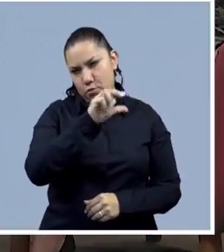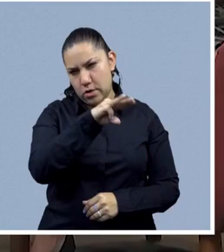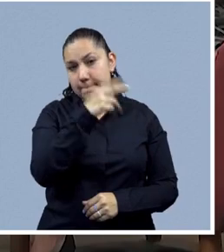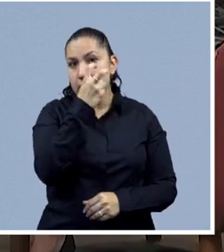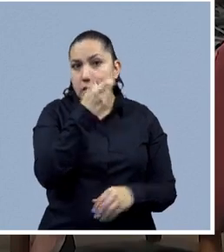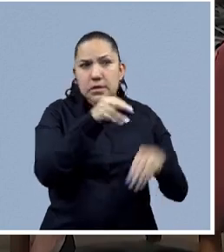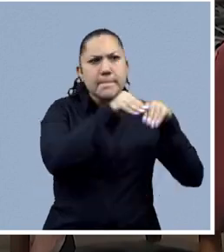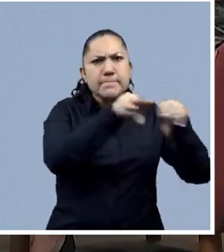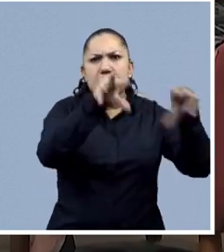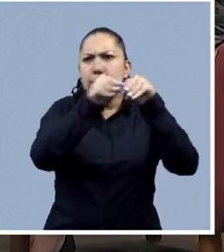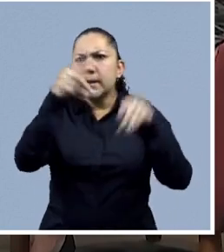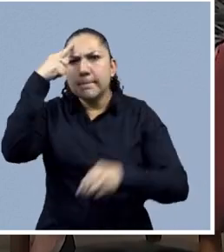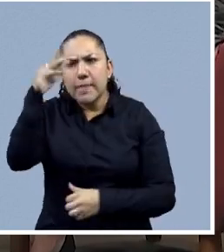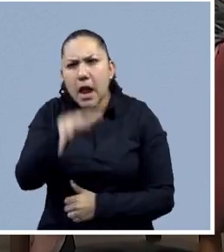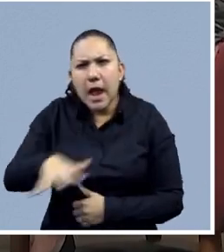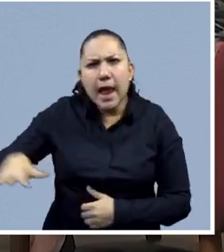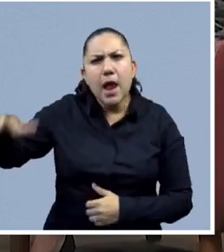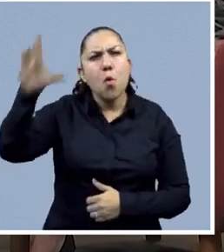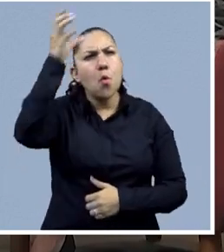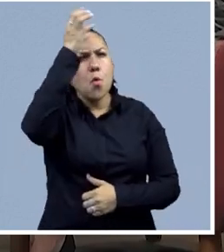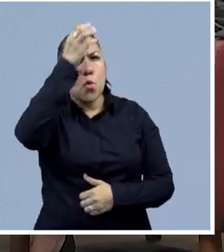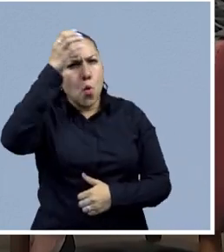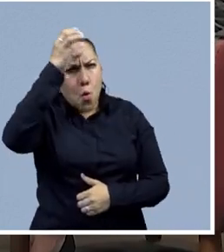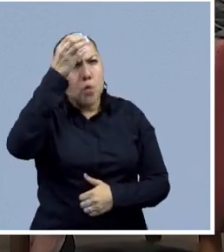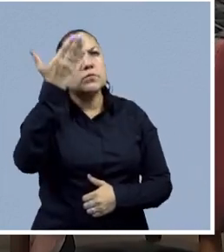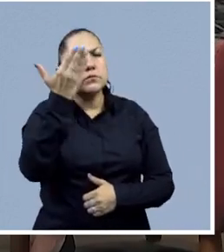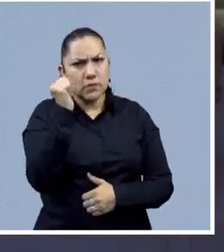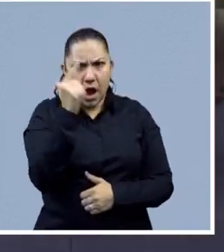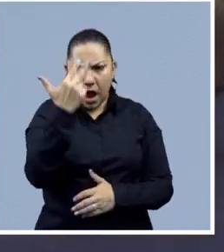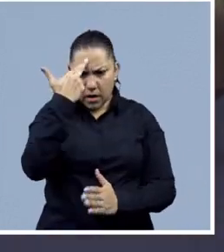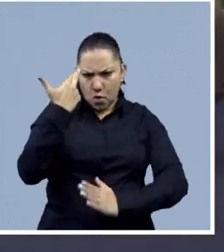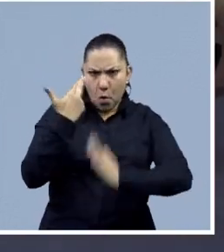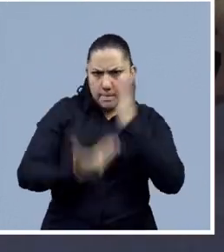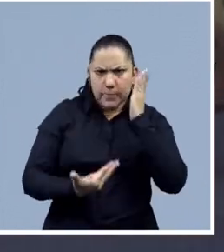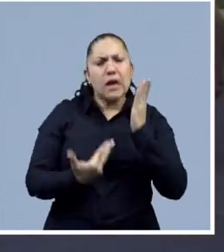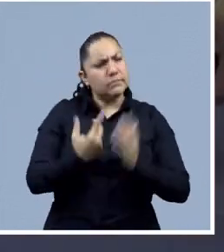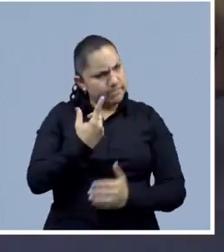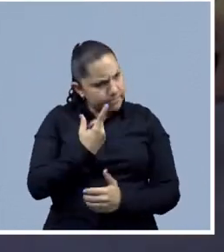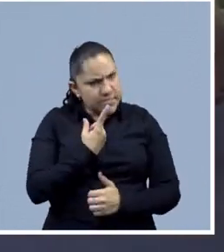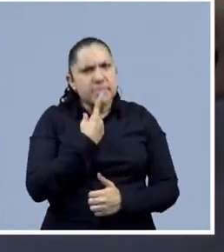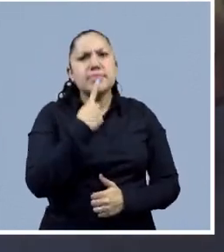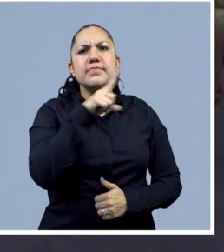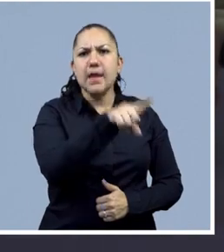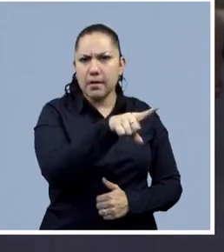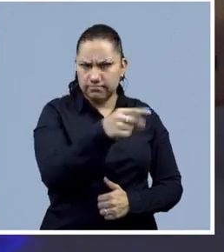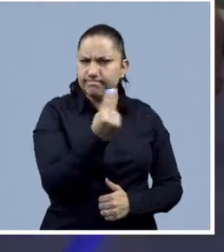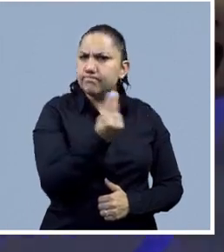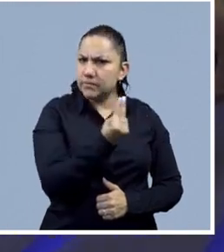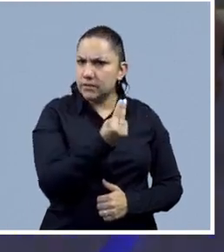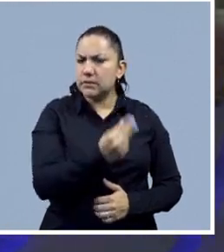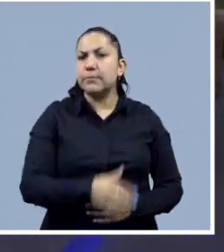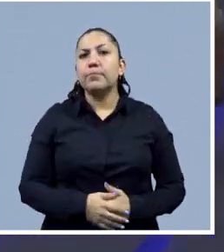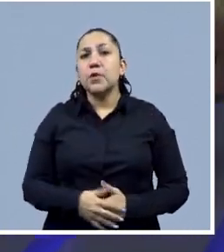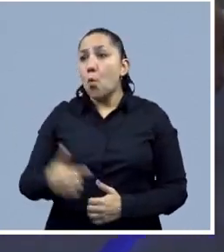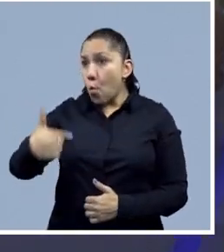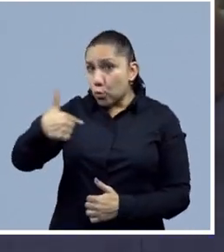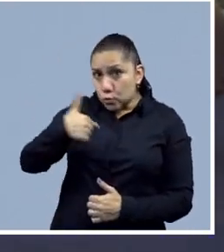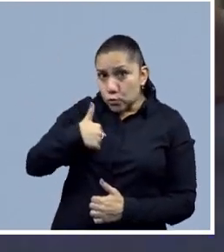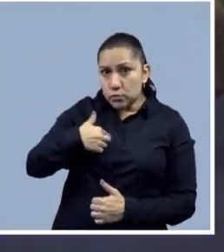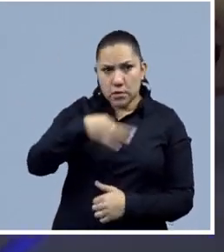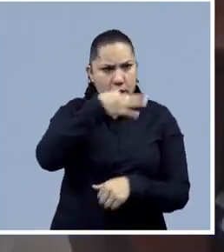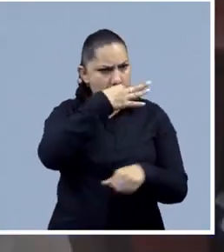TVUNAM, para alentar a la comunidad a denunciar y concientizar sobre la violencia de género. Yo le digo